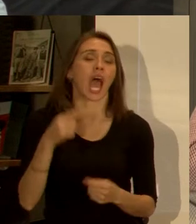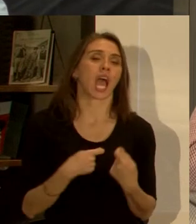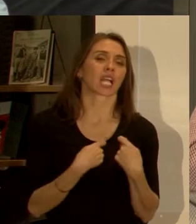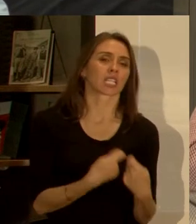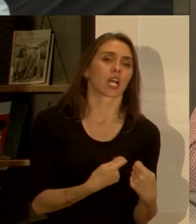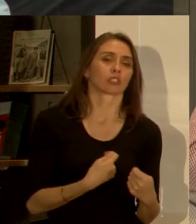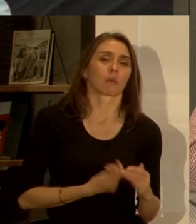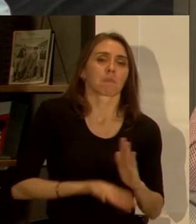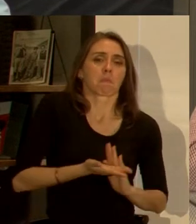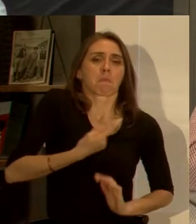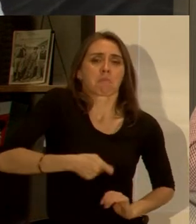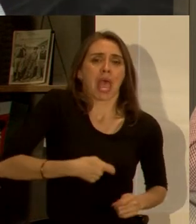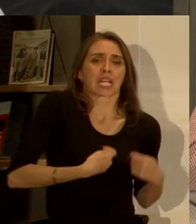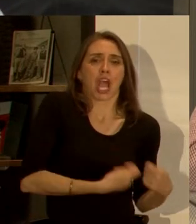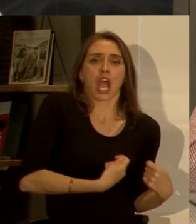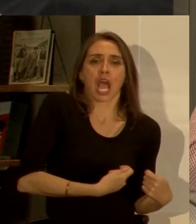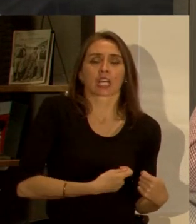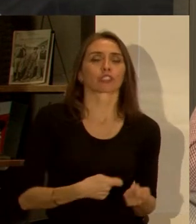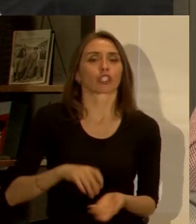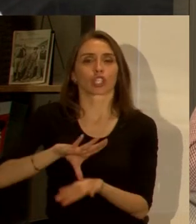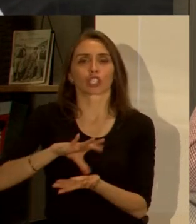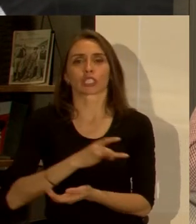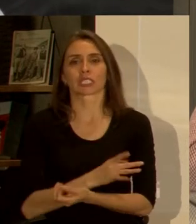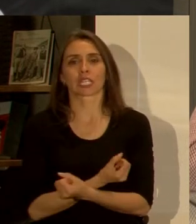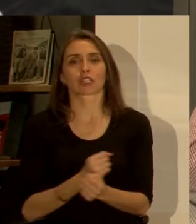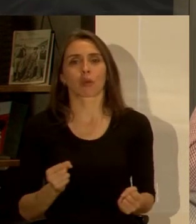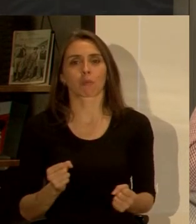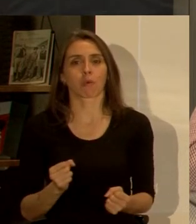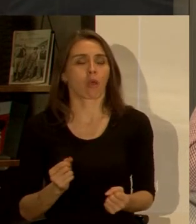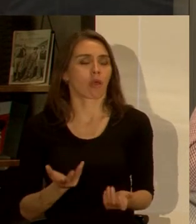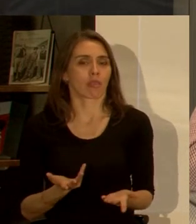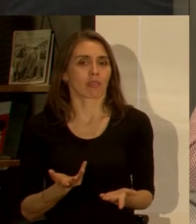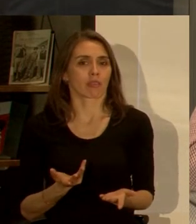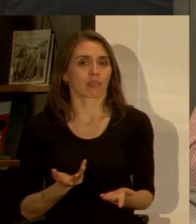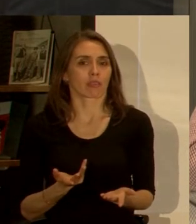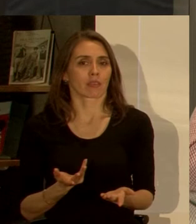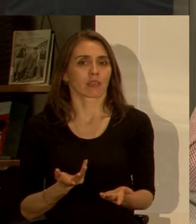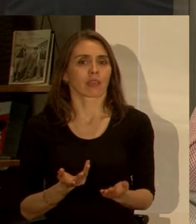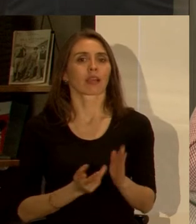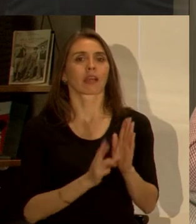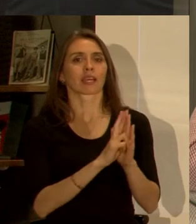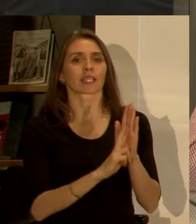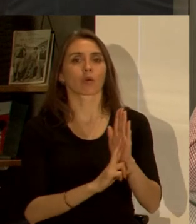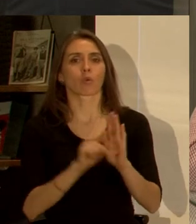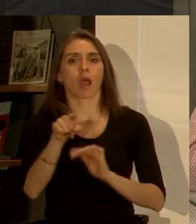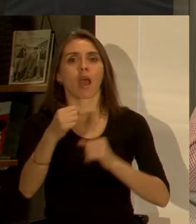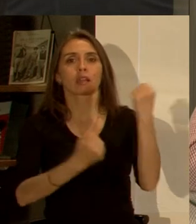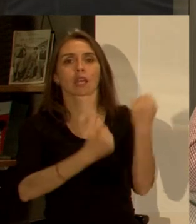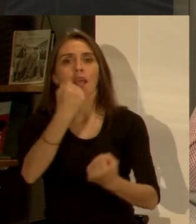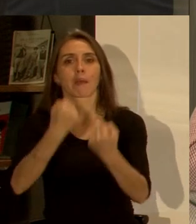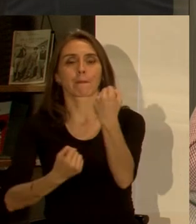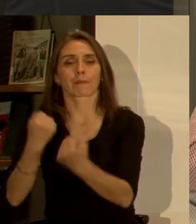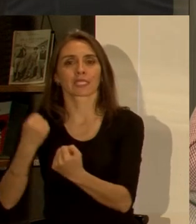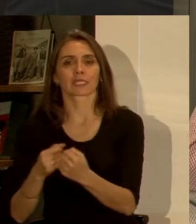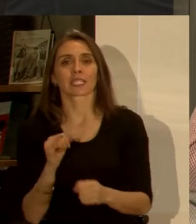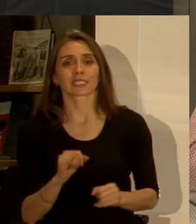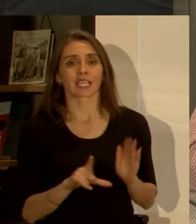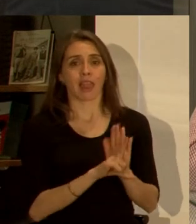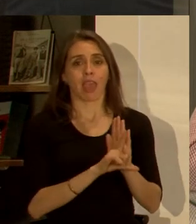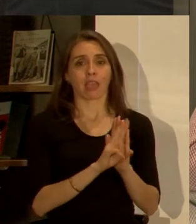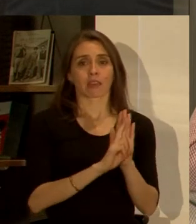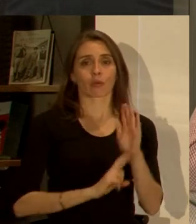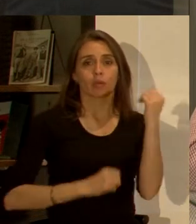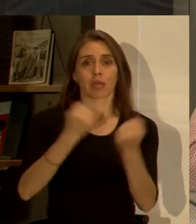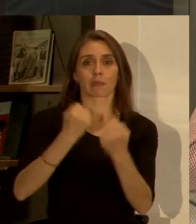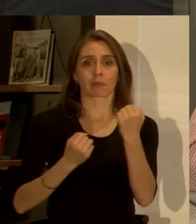van a subir los costos y este no es un país que pudiera permitirse el lujo de regular las empresas, porque al regular las empresas